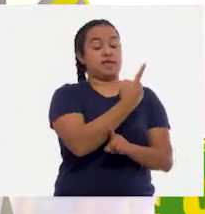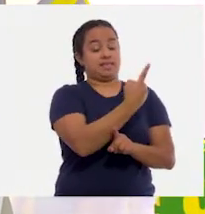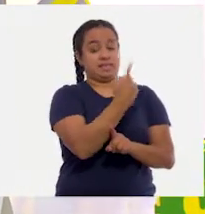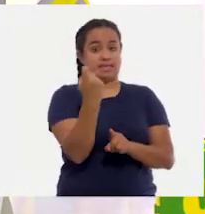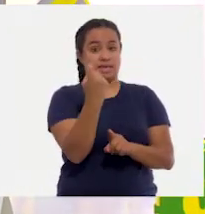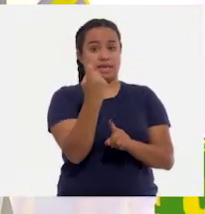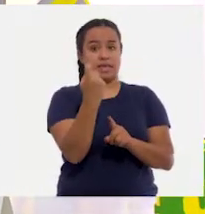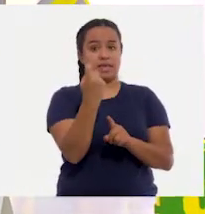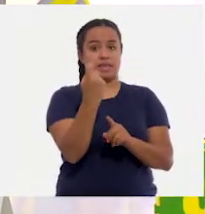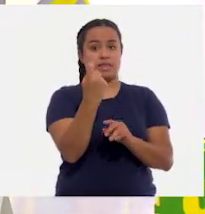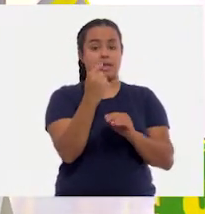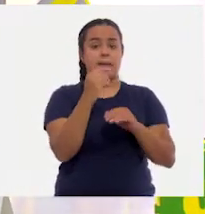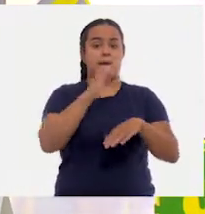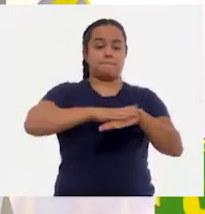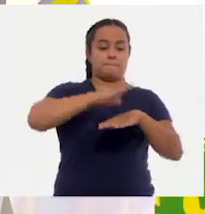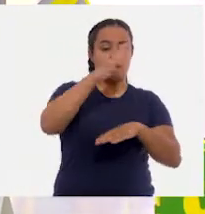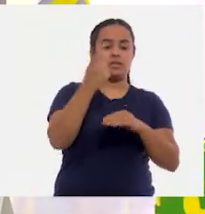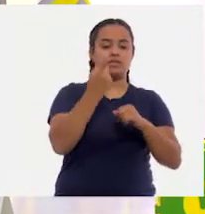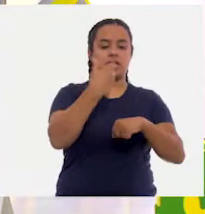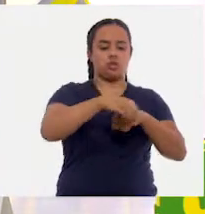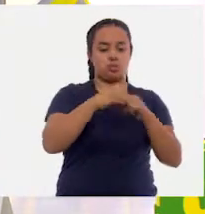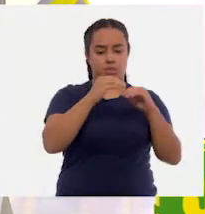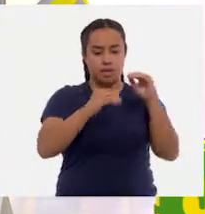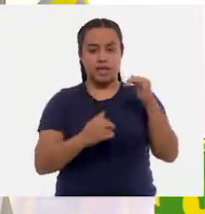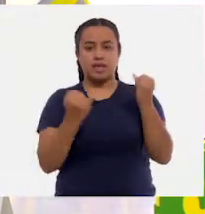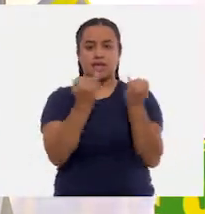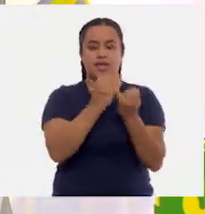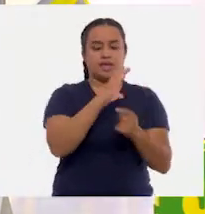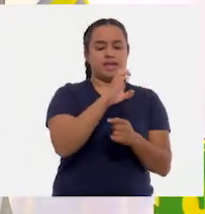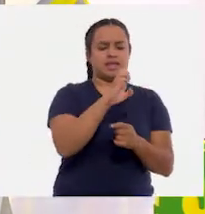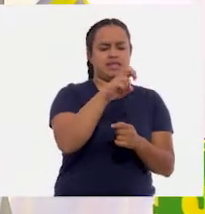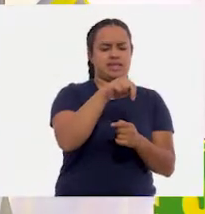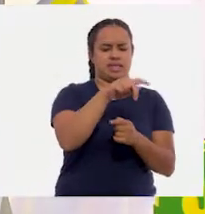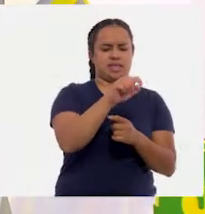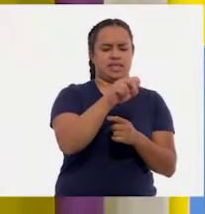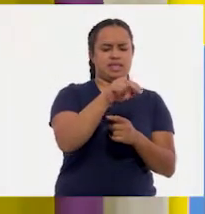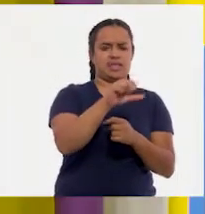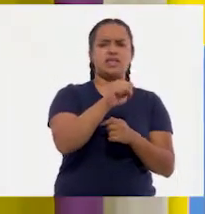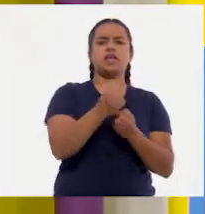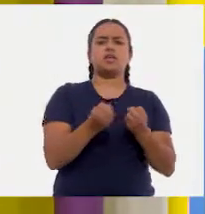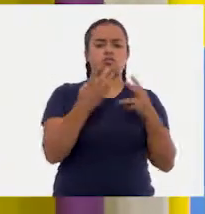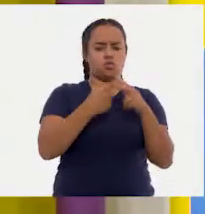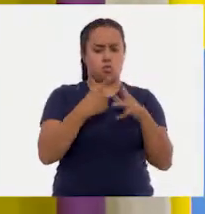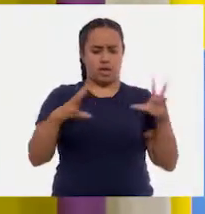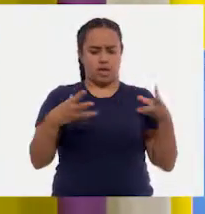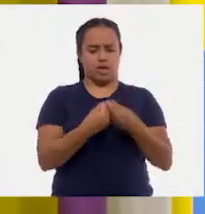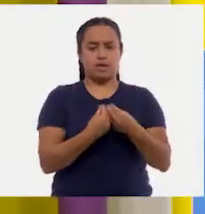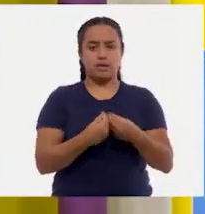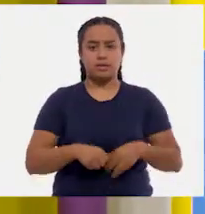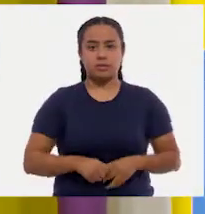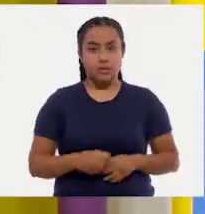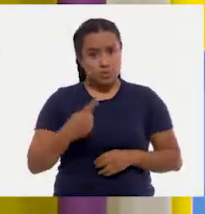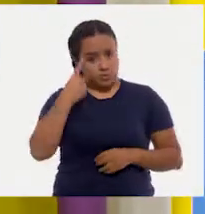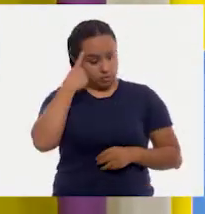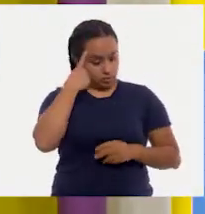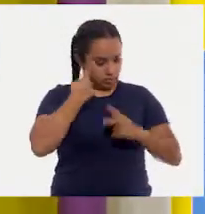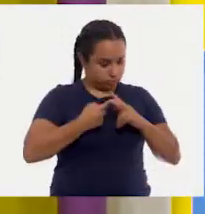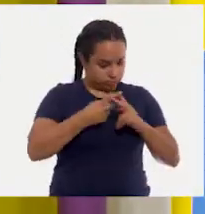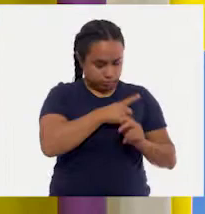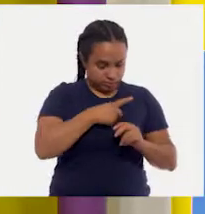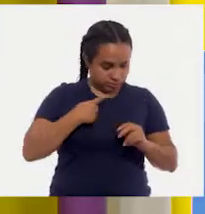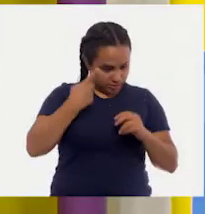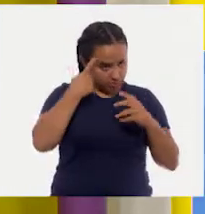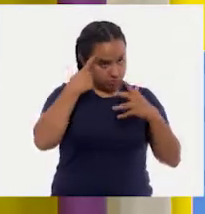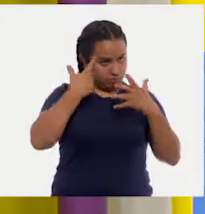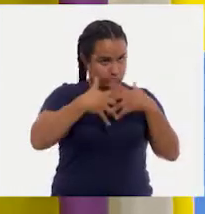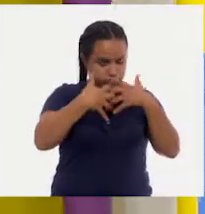número menor que 100 y para sumar centenas completas. ¡Oh! ¡Cálculo mental! O sea que tenemos que hacer